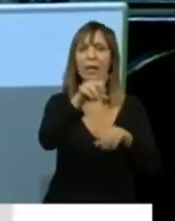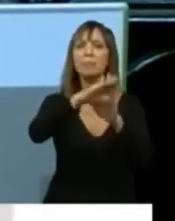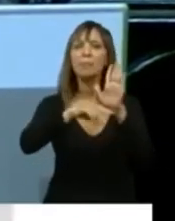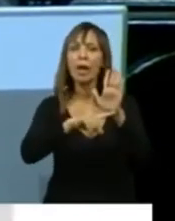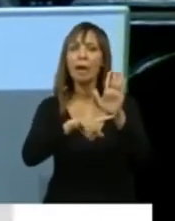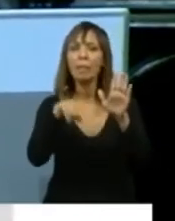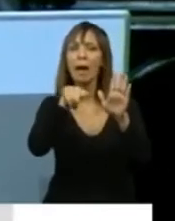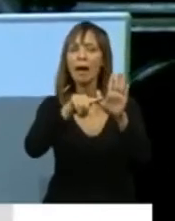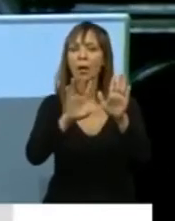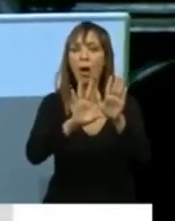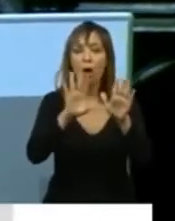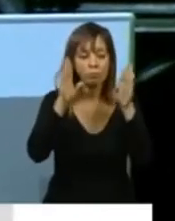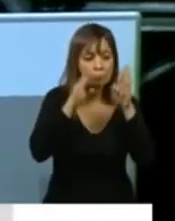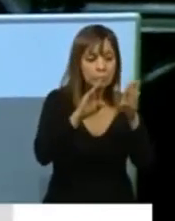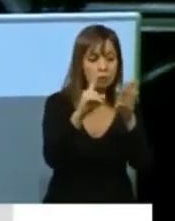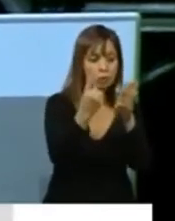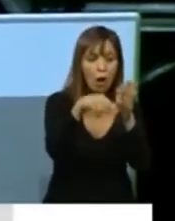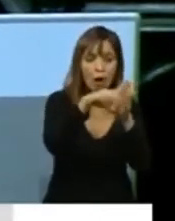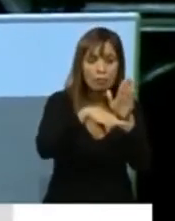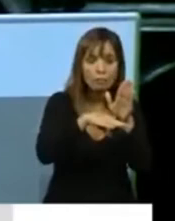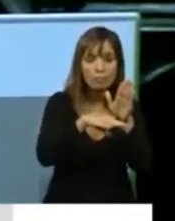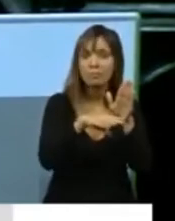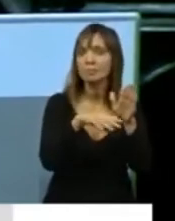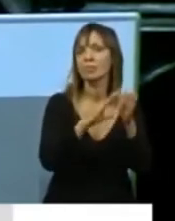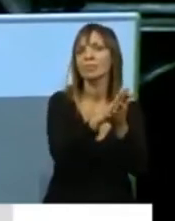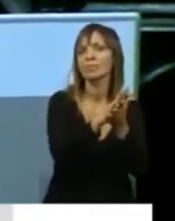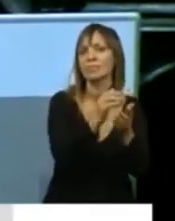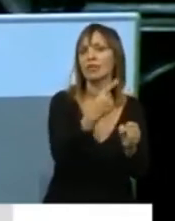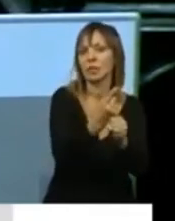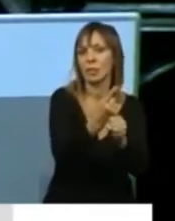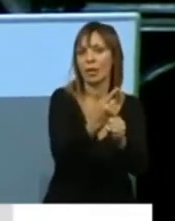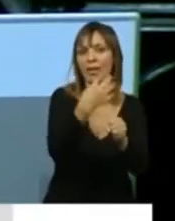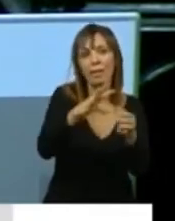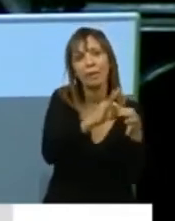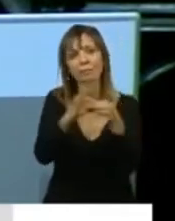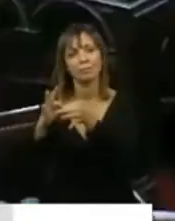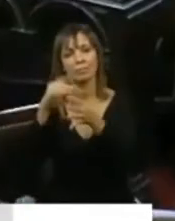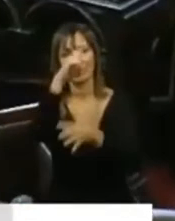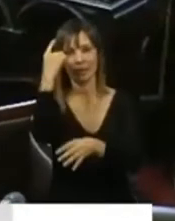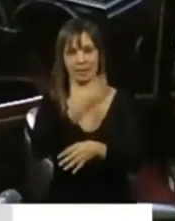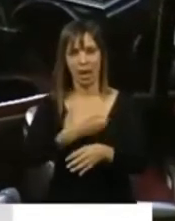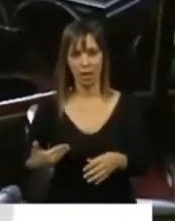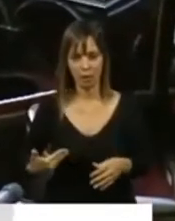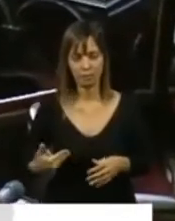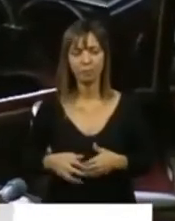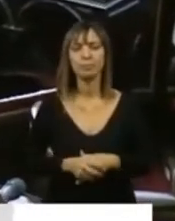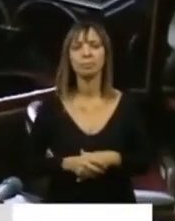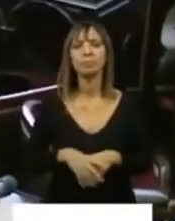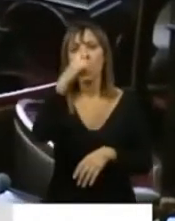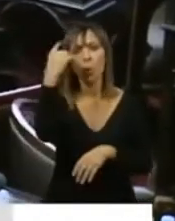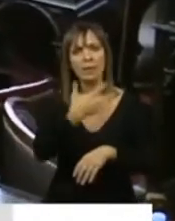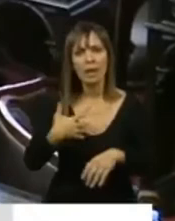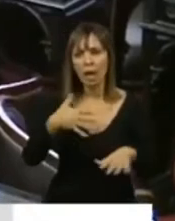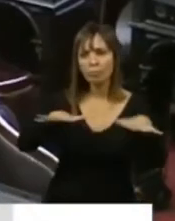no puede lograr los resultados que se busca, sino es con un Estado presente, un Estado activo,